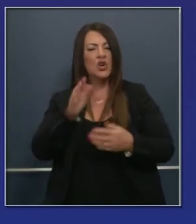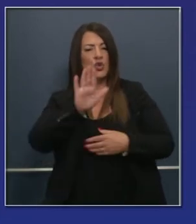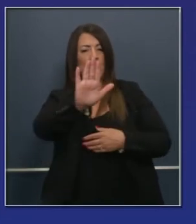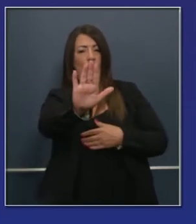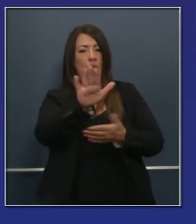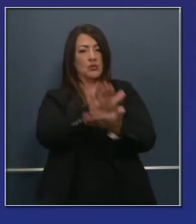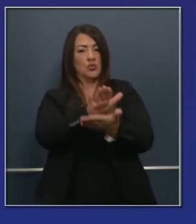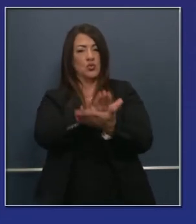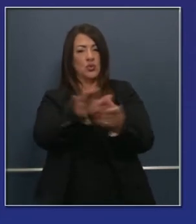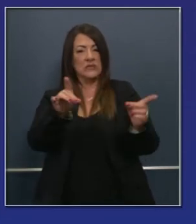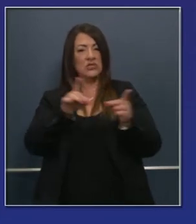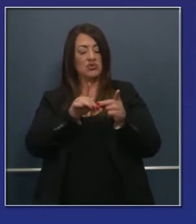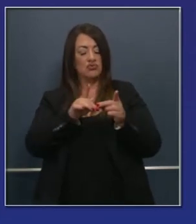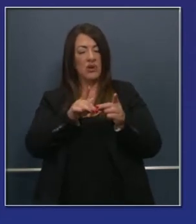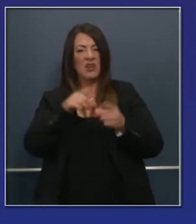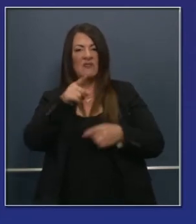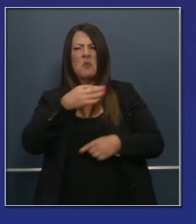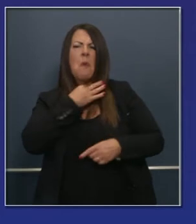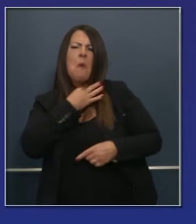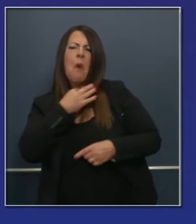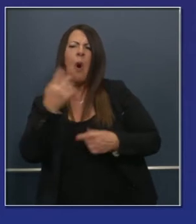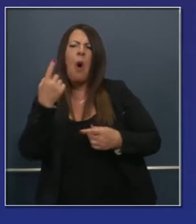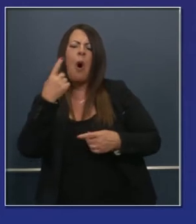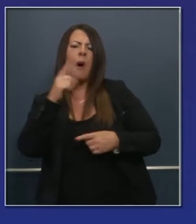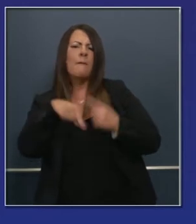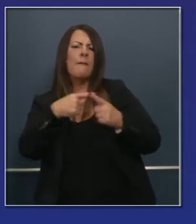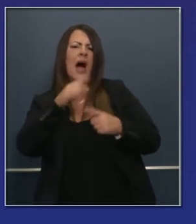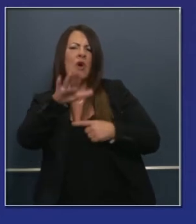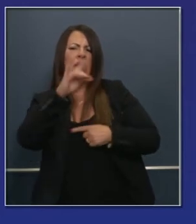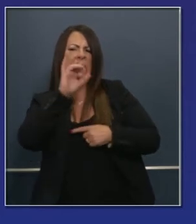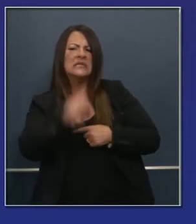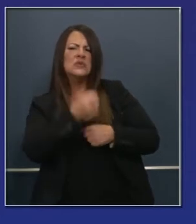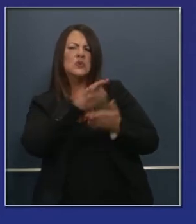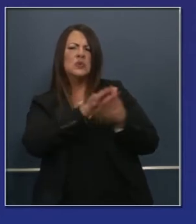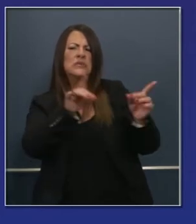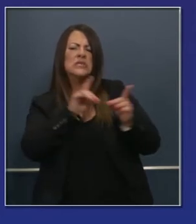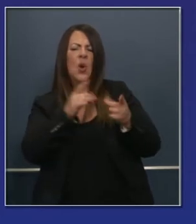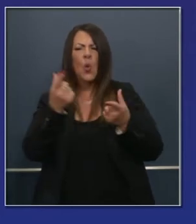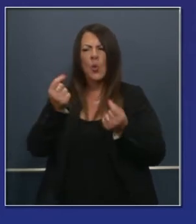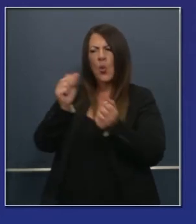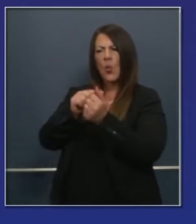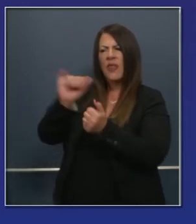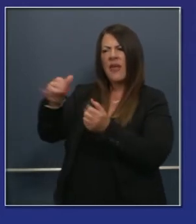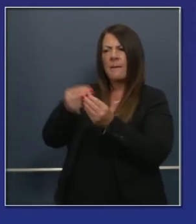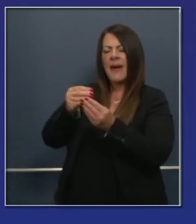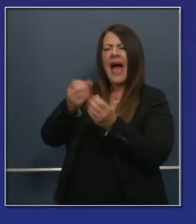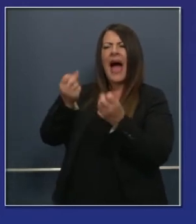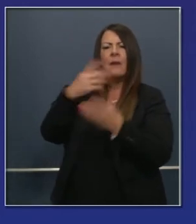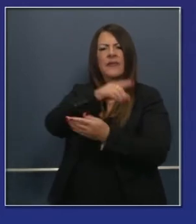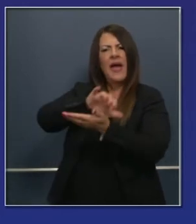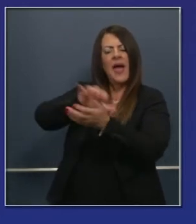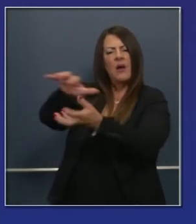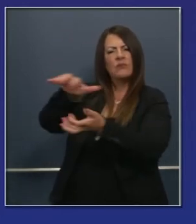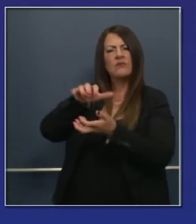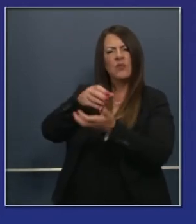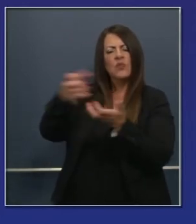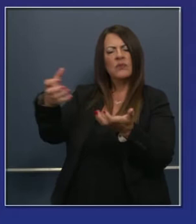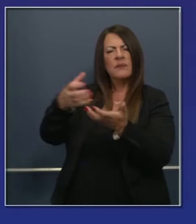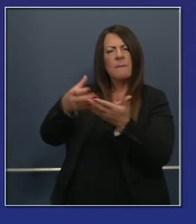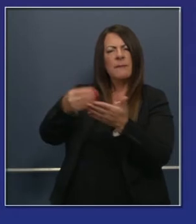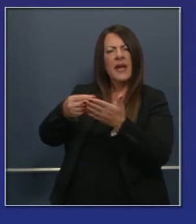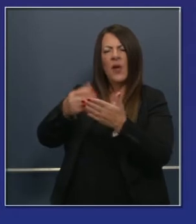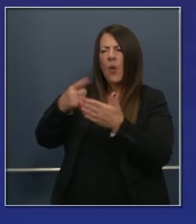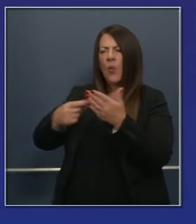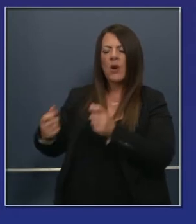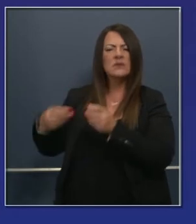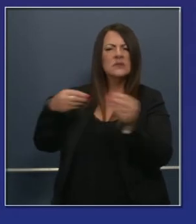enteren exactamente de qué está haciendo su distrito escolar y qué está